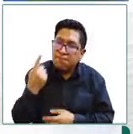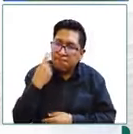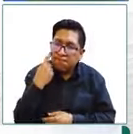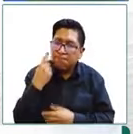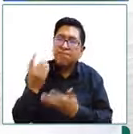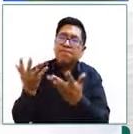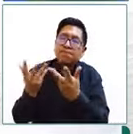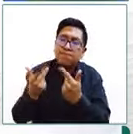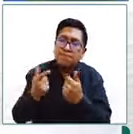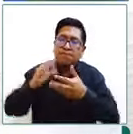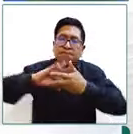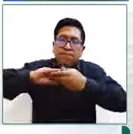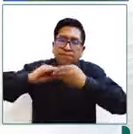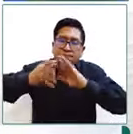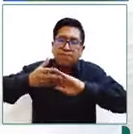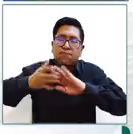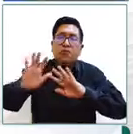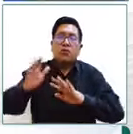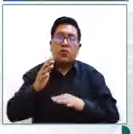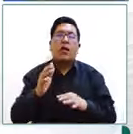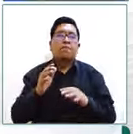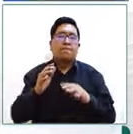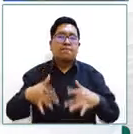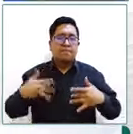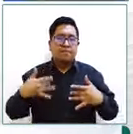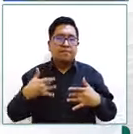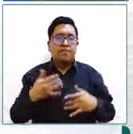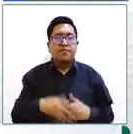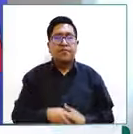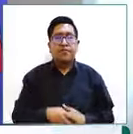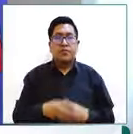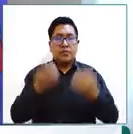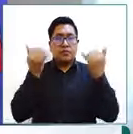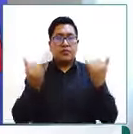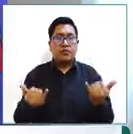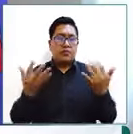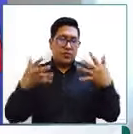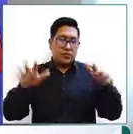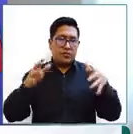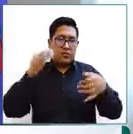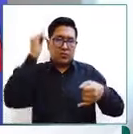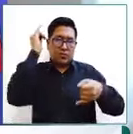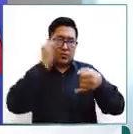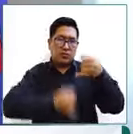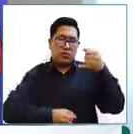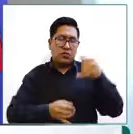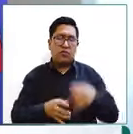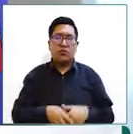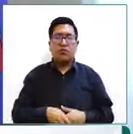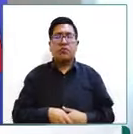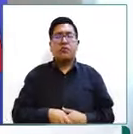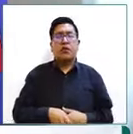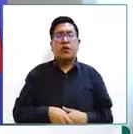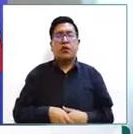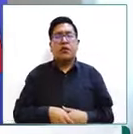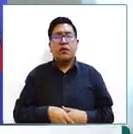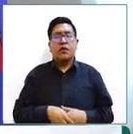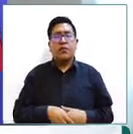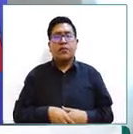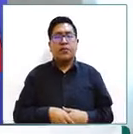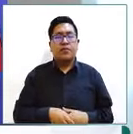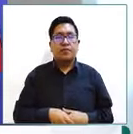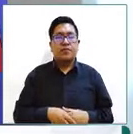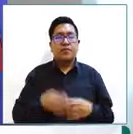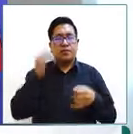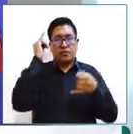sus opiniones sean tomadas en cuenta. Y finalmente tenemos ya la etapa de considerar